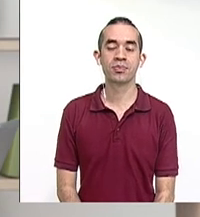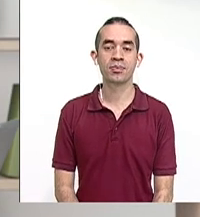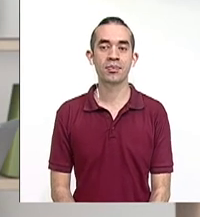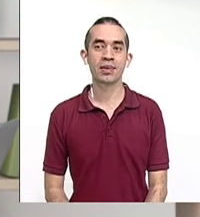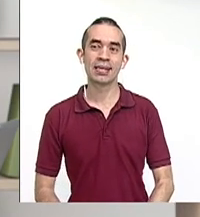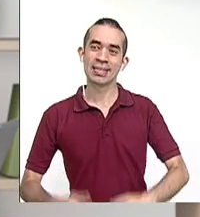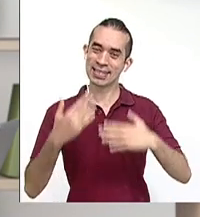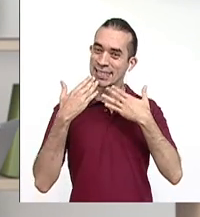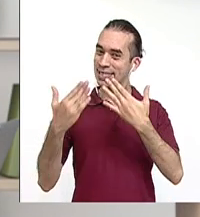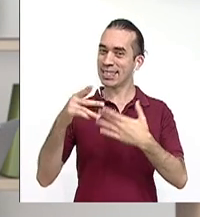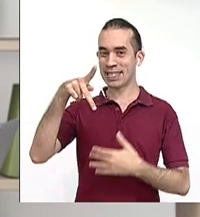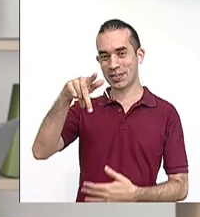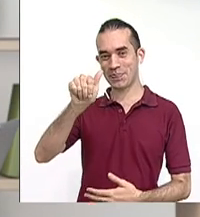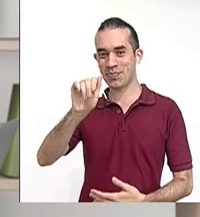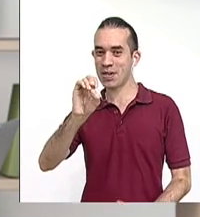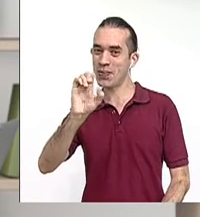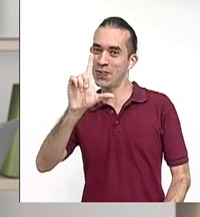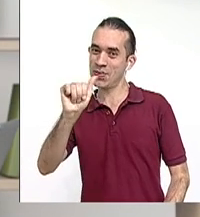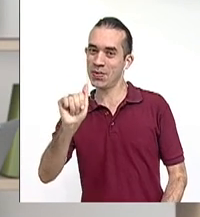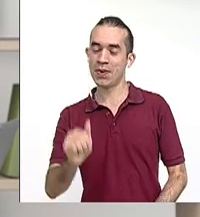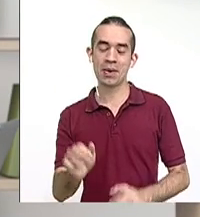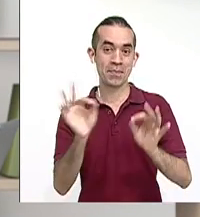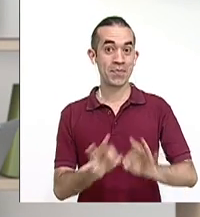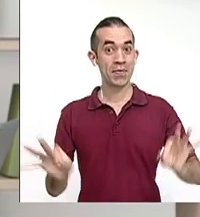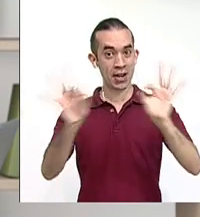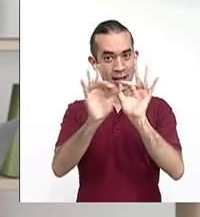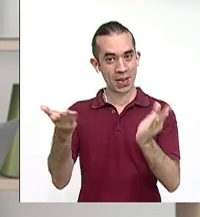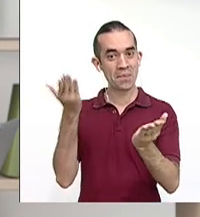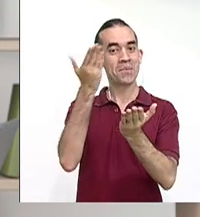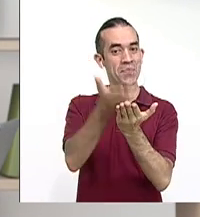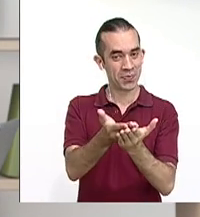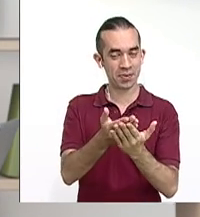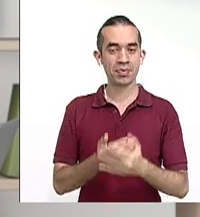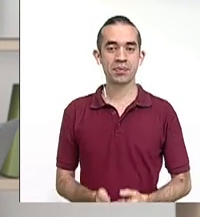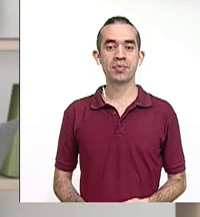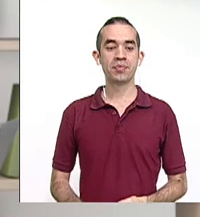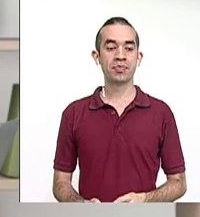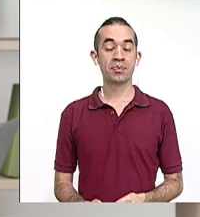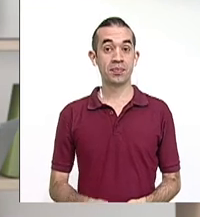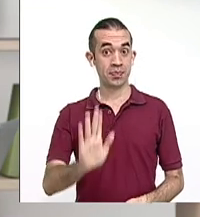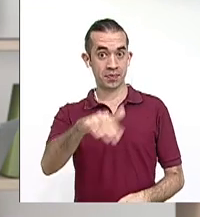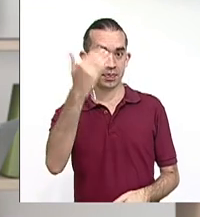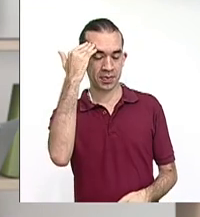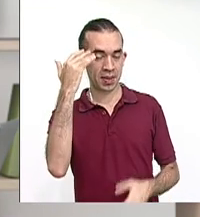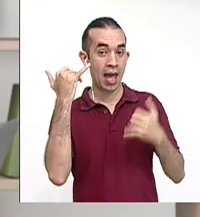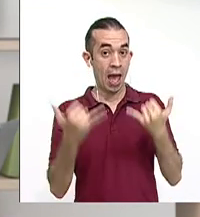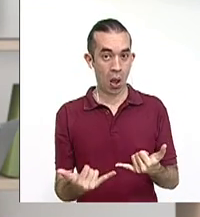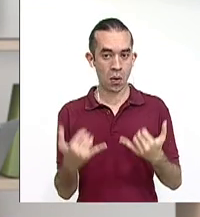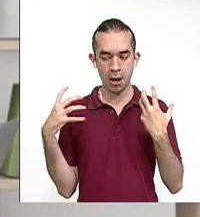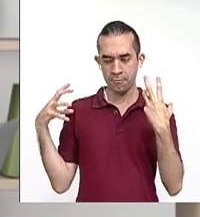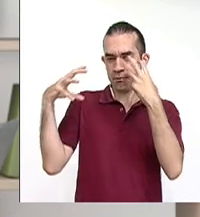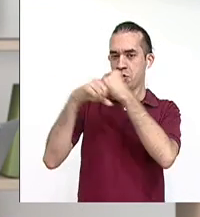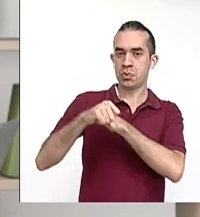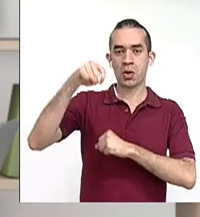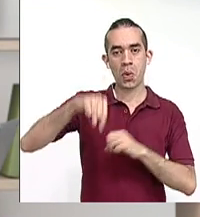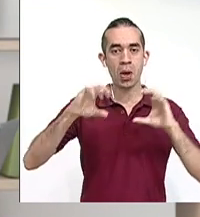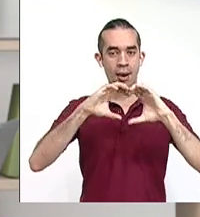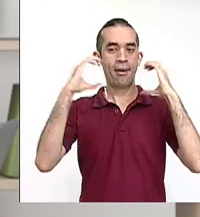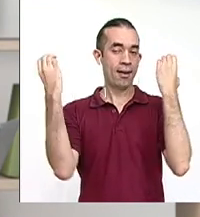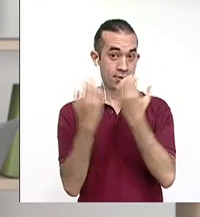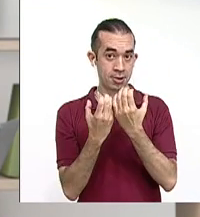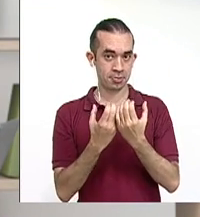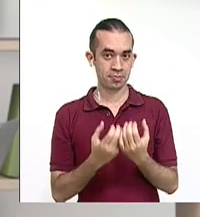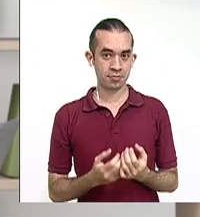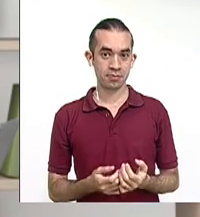Muchas gracias, Paola, por este importante aporte. Ahora vamos a retomar, a recapitular lo visto en nuestra clase de hoy.